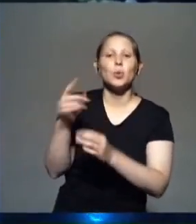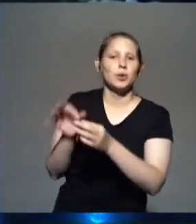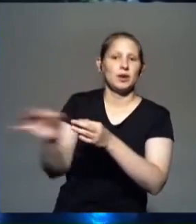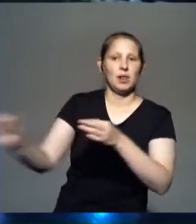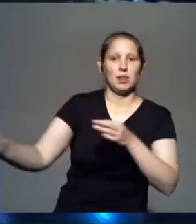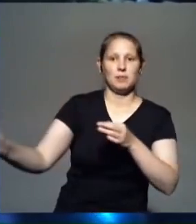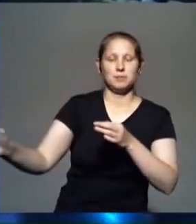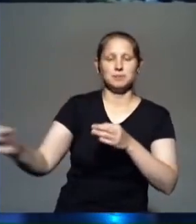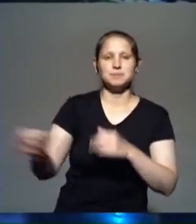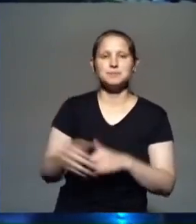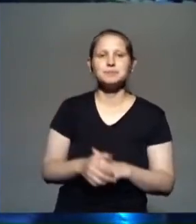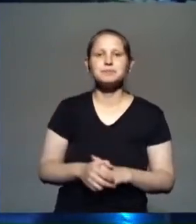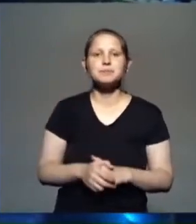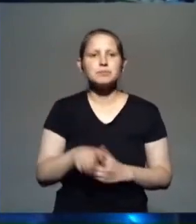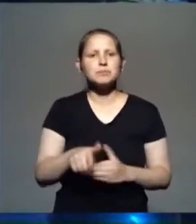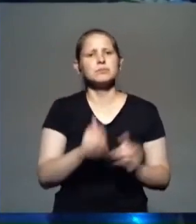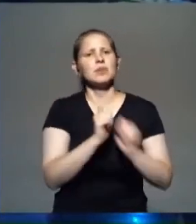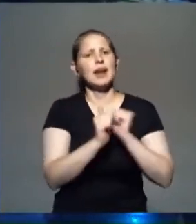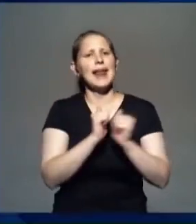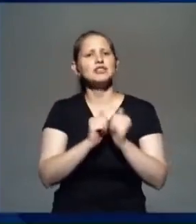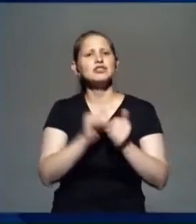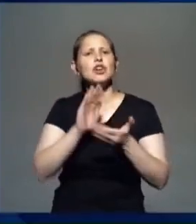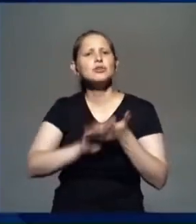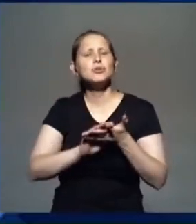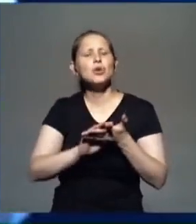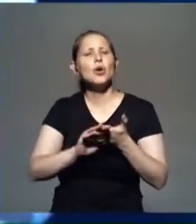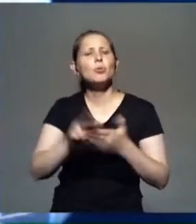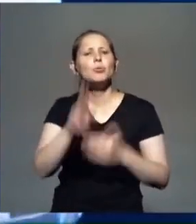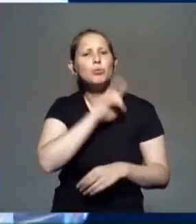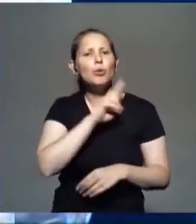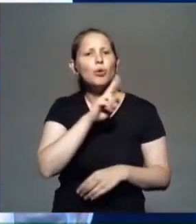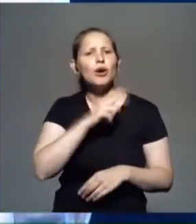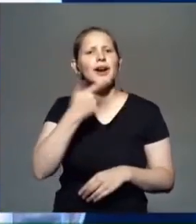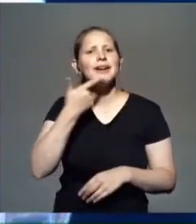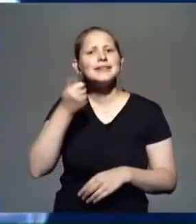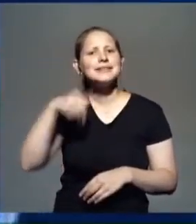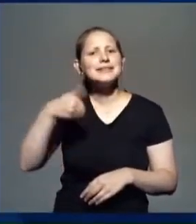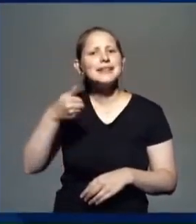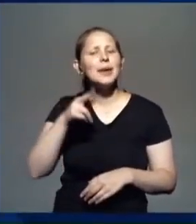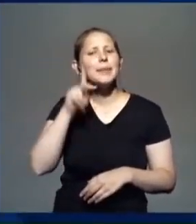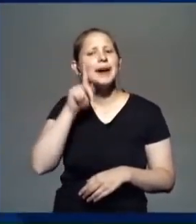historia nos va a contar y muchos de ustedes saben, que había tenido ¿cuántos maridos?